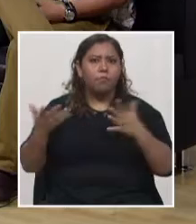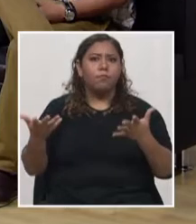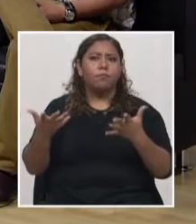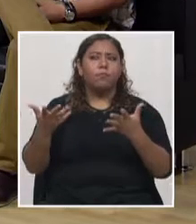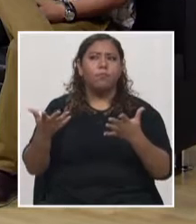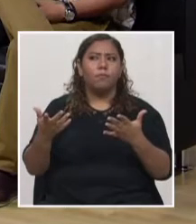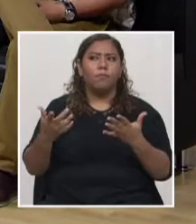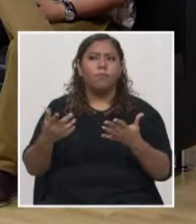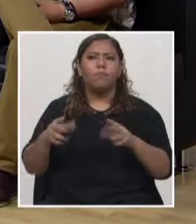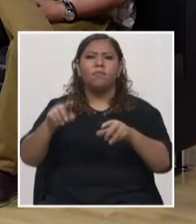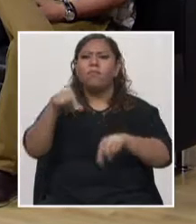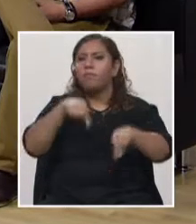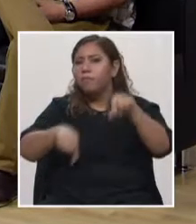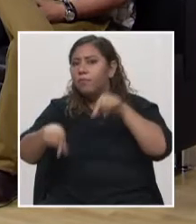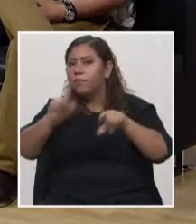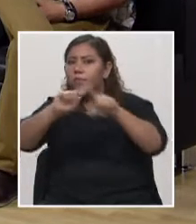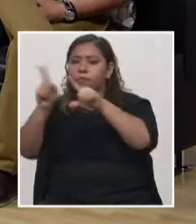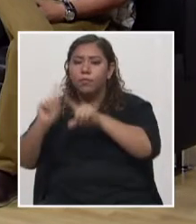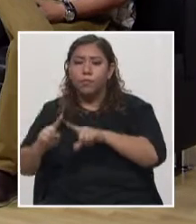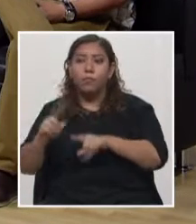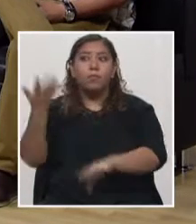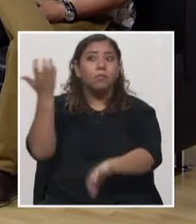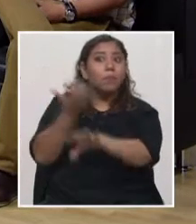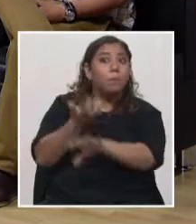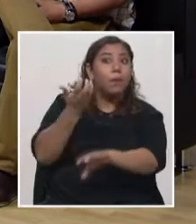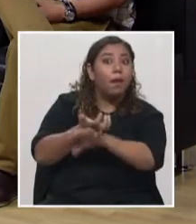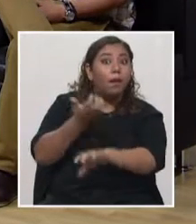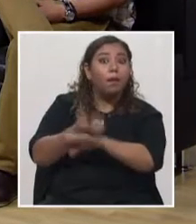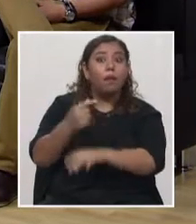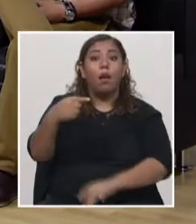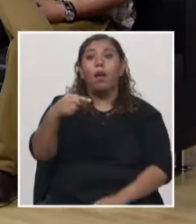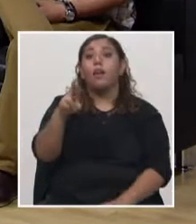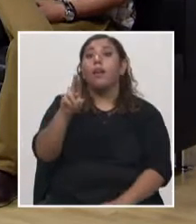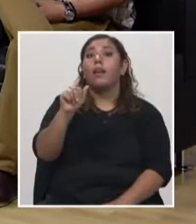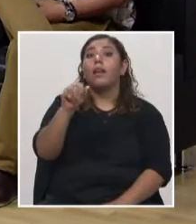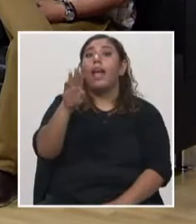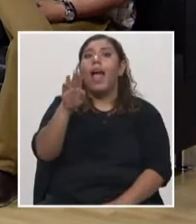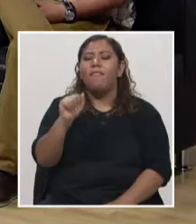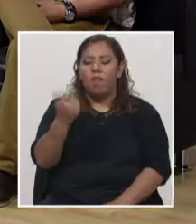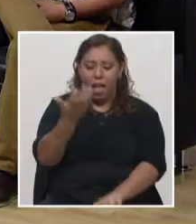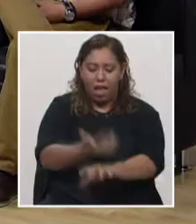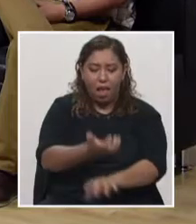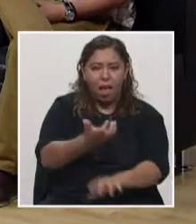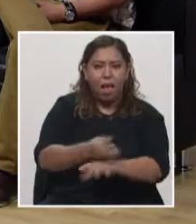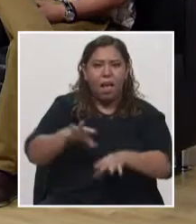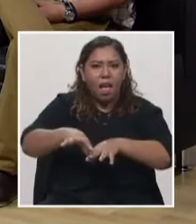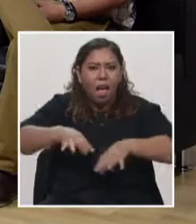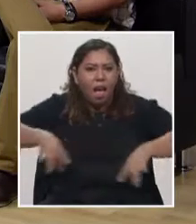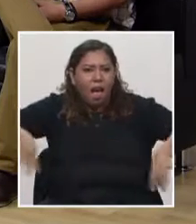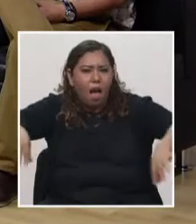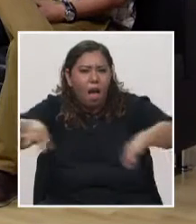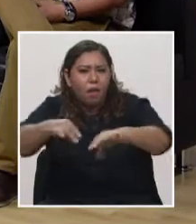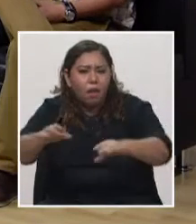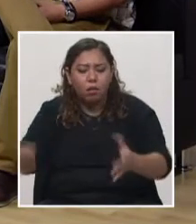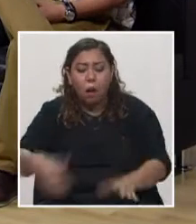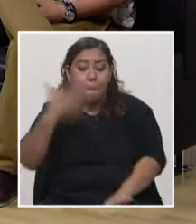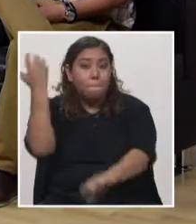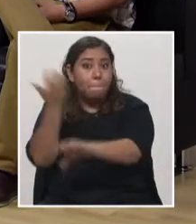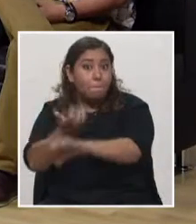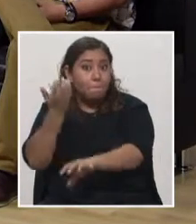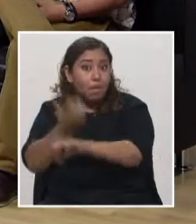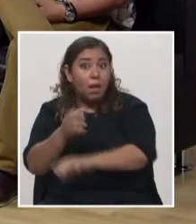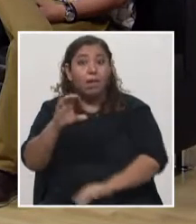Tenemos producción, por ejemplo, de gravas, arena, caliza, pusolana, en todo el territorio nacional, que son